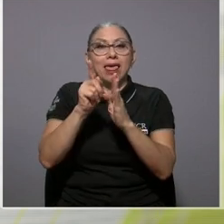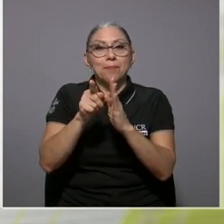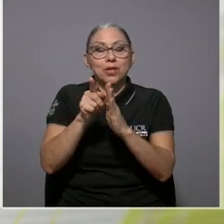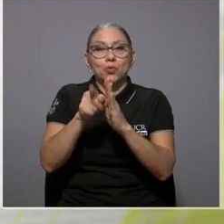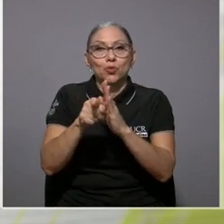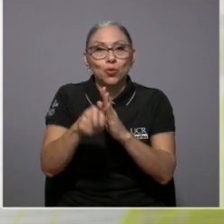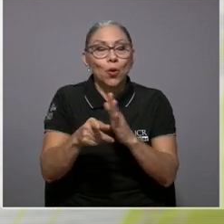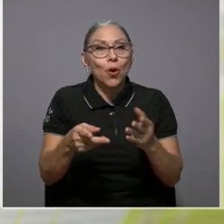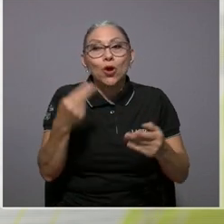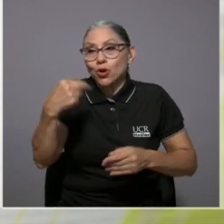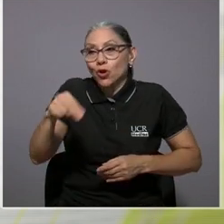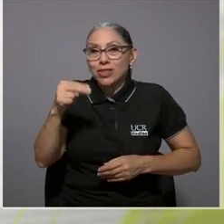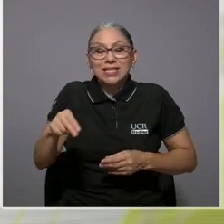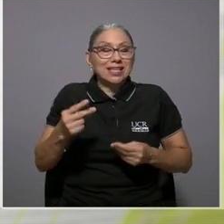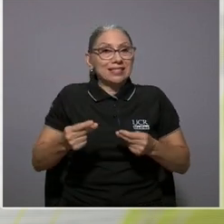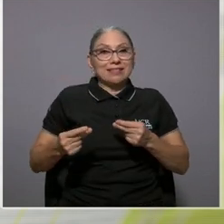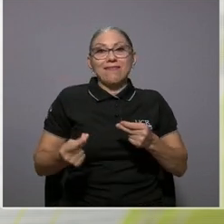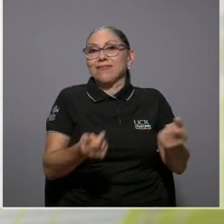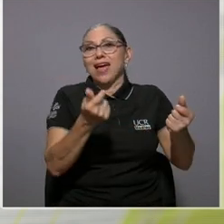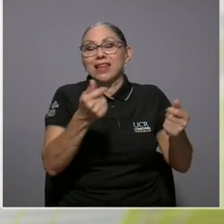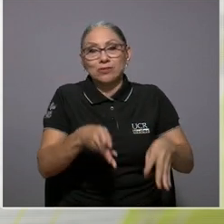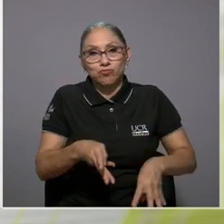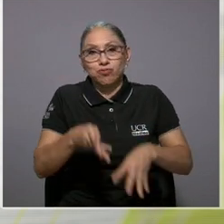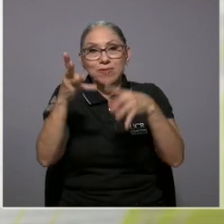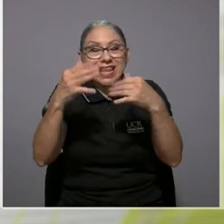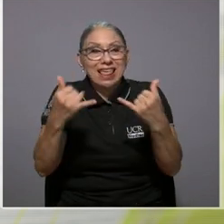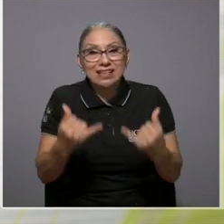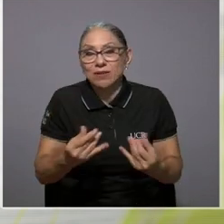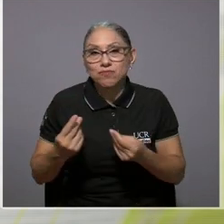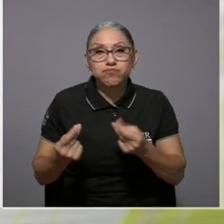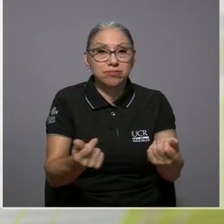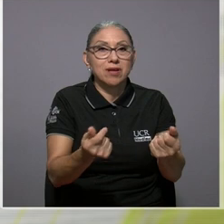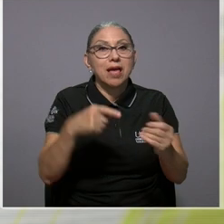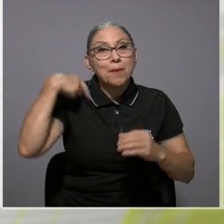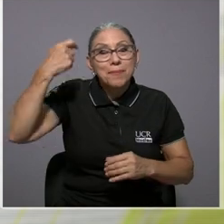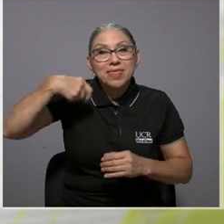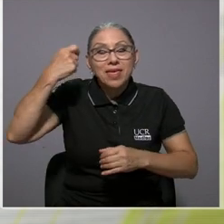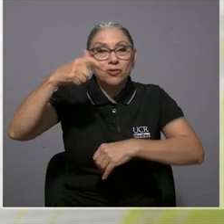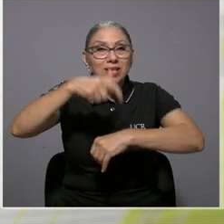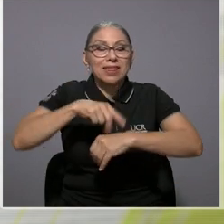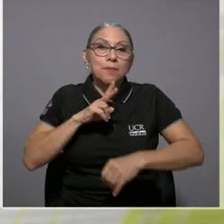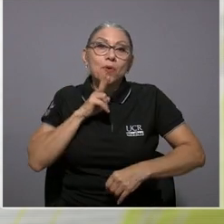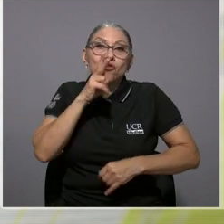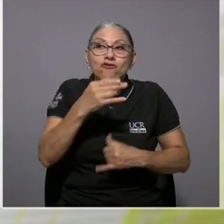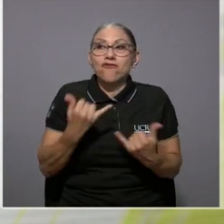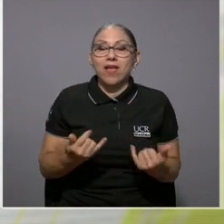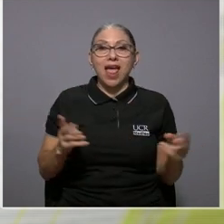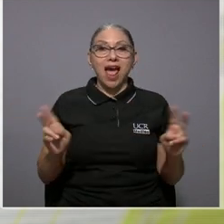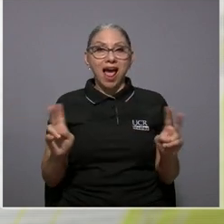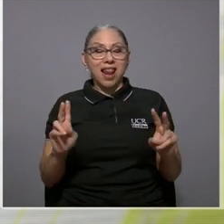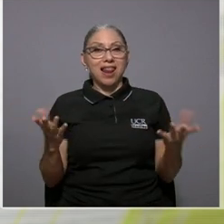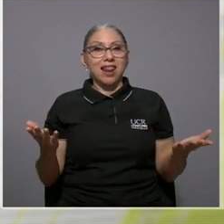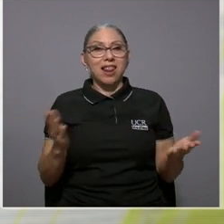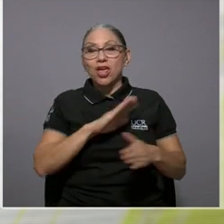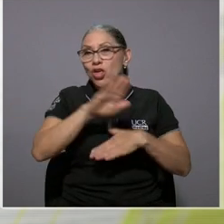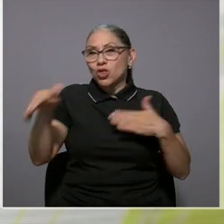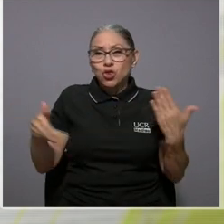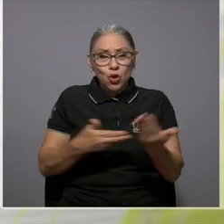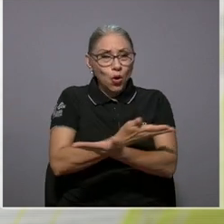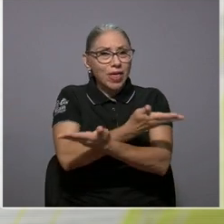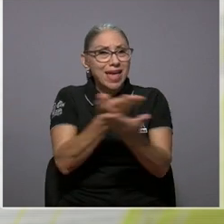publicitadas al segundo por los videos en tiempo real toda esa